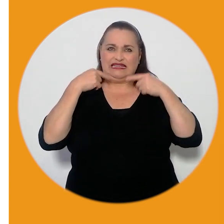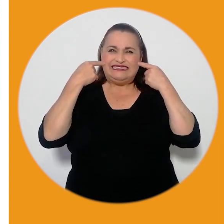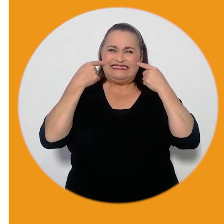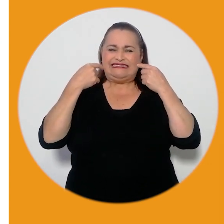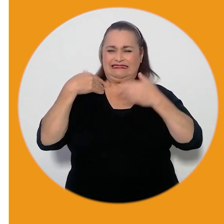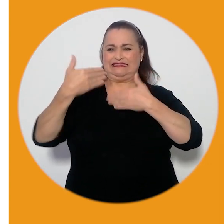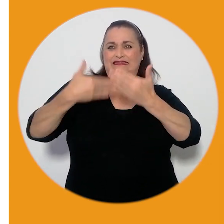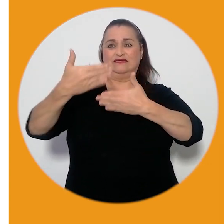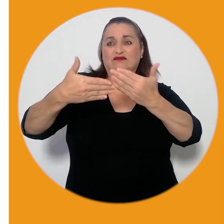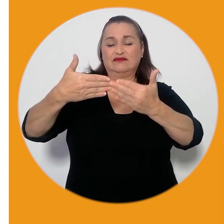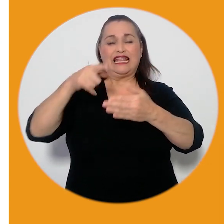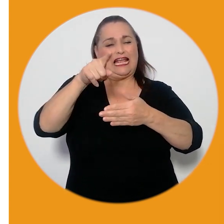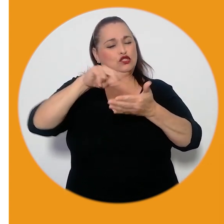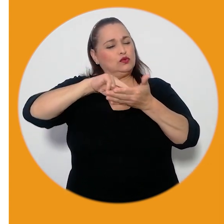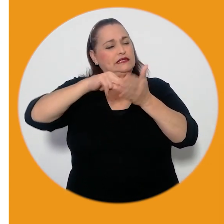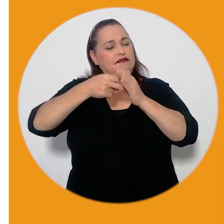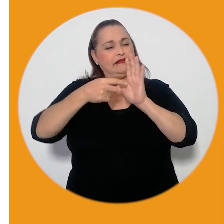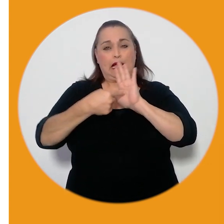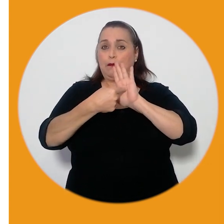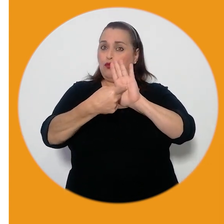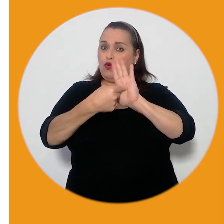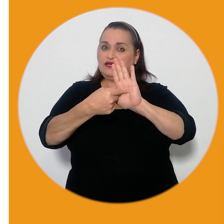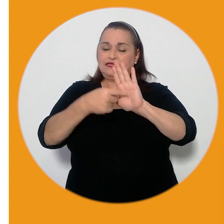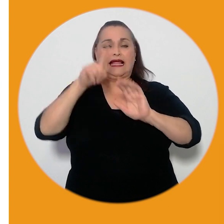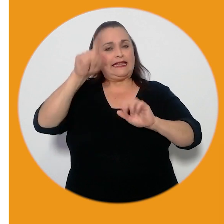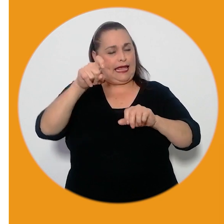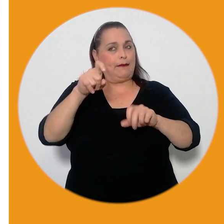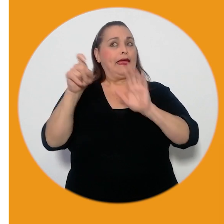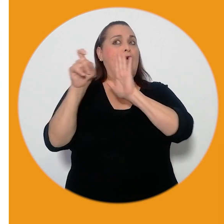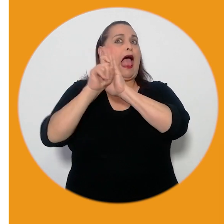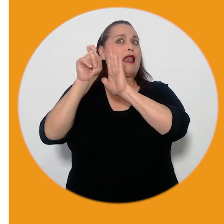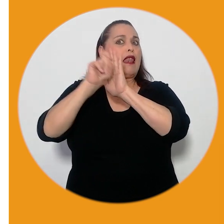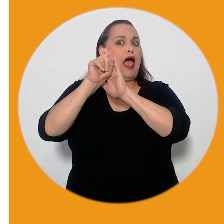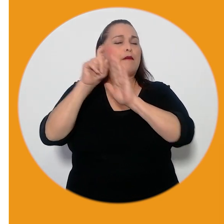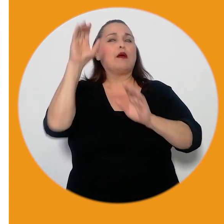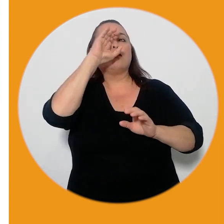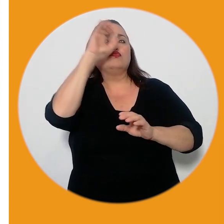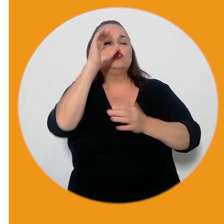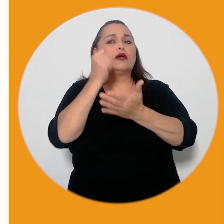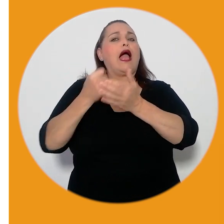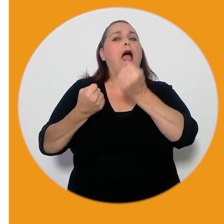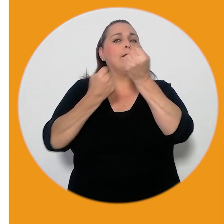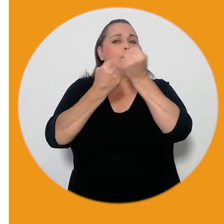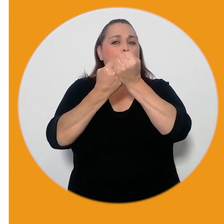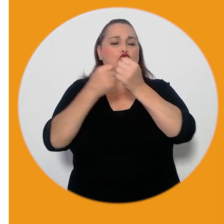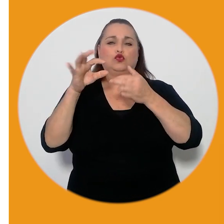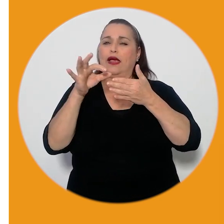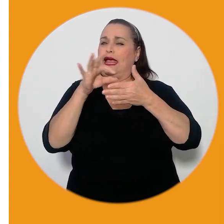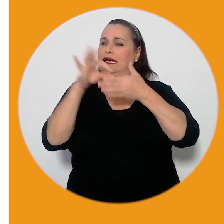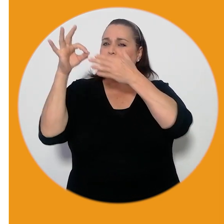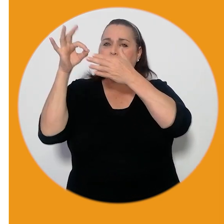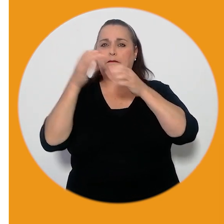frecuente son algunas señales que nos deben alertar que debemos buscar apoyo y ayuda de especialistas